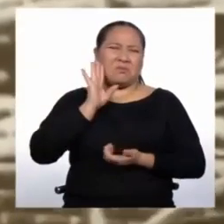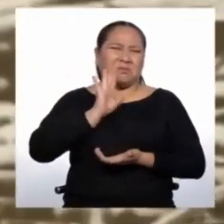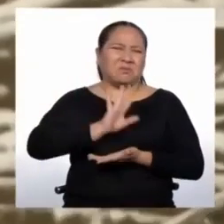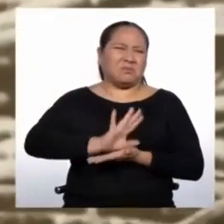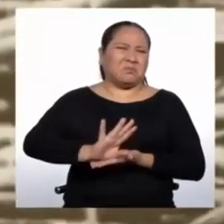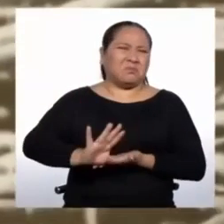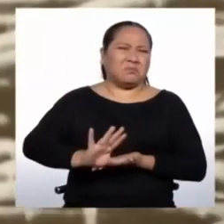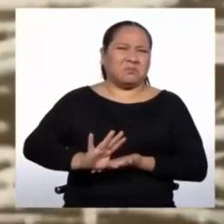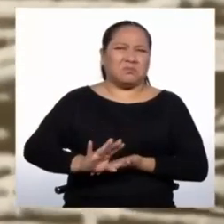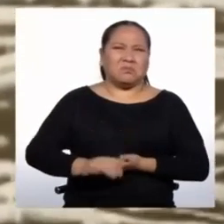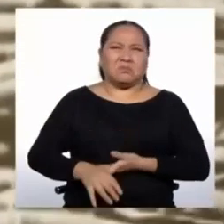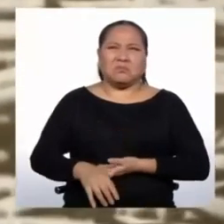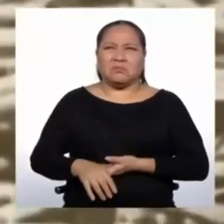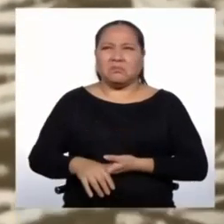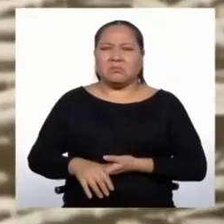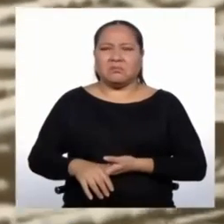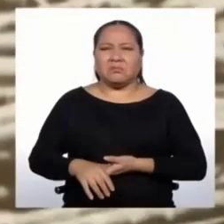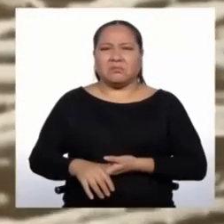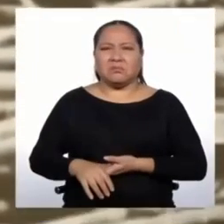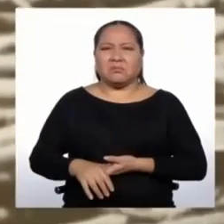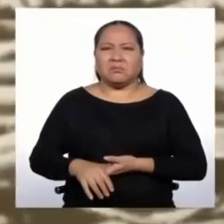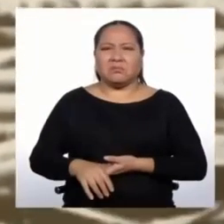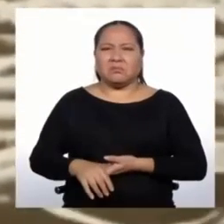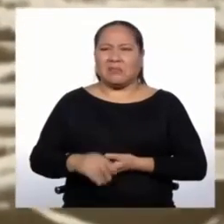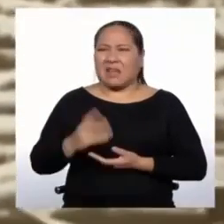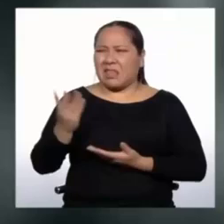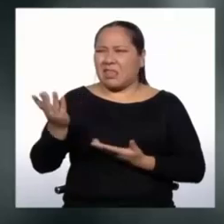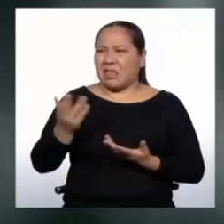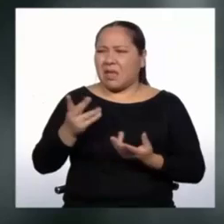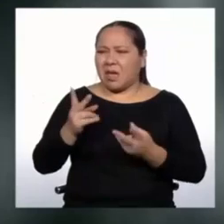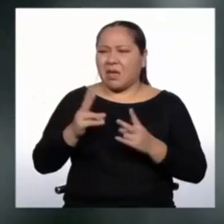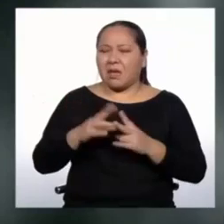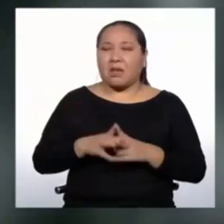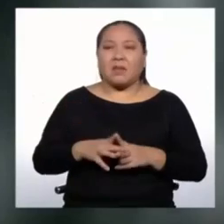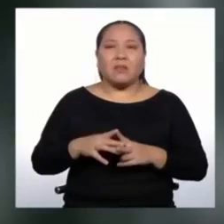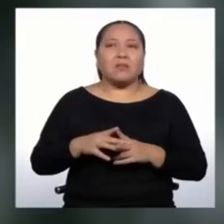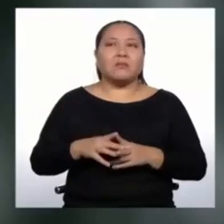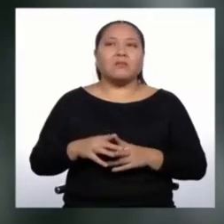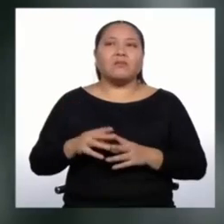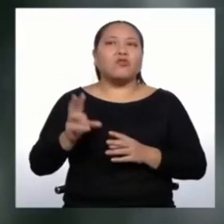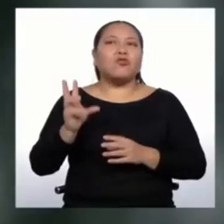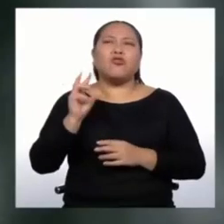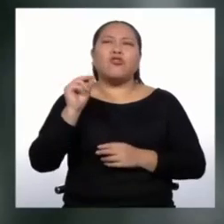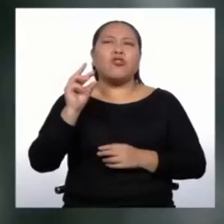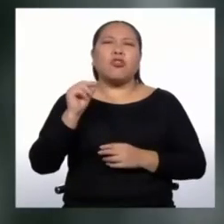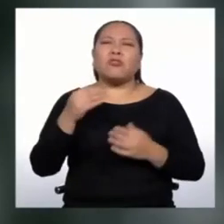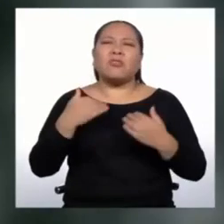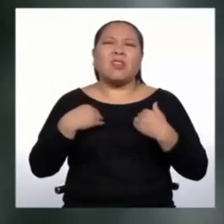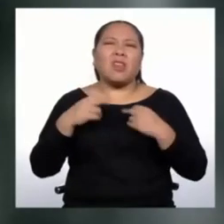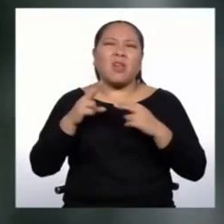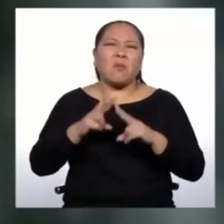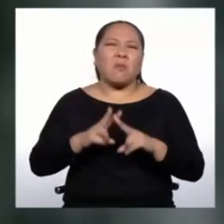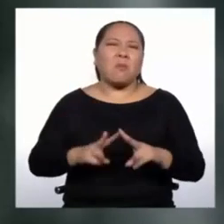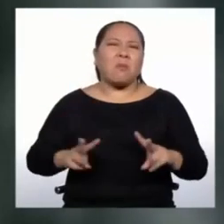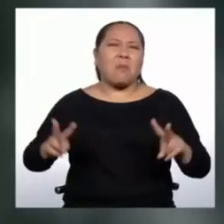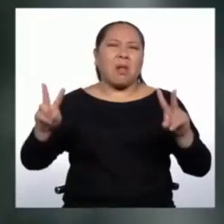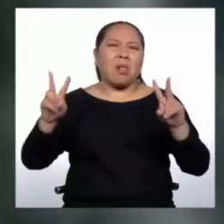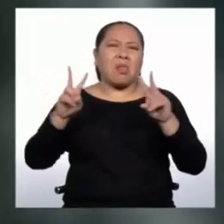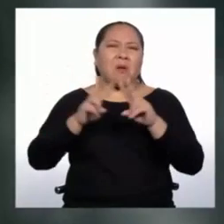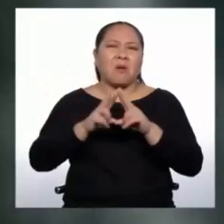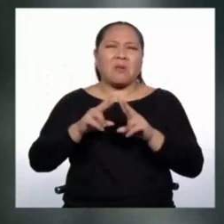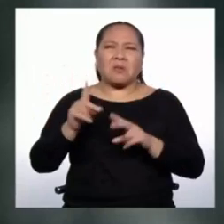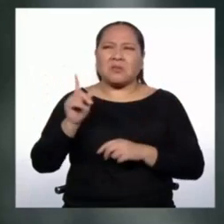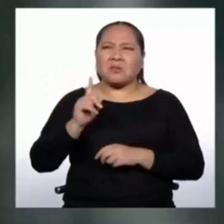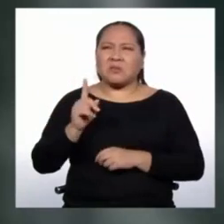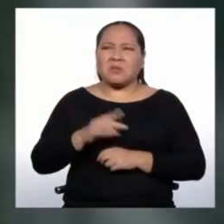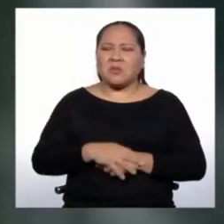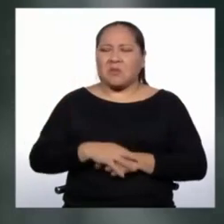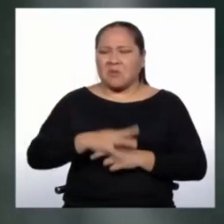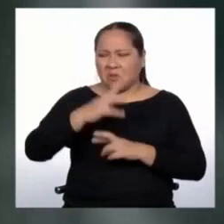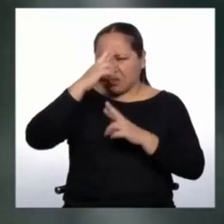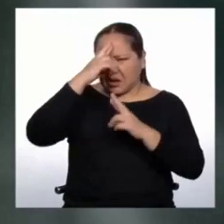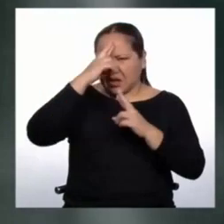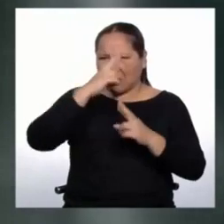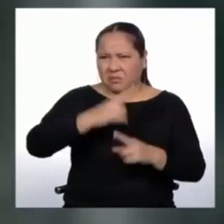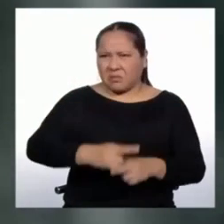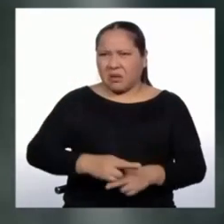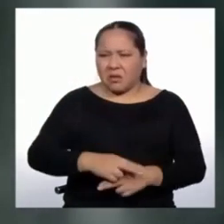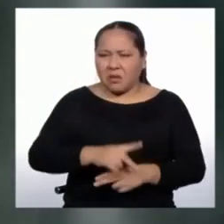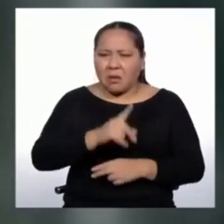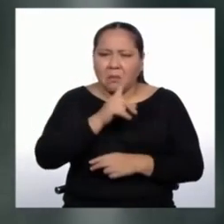de traer valores, antivalores, diríamos más bien, ¿no? Que no tenían espíritu cívico, que eran